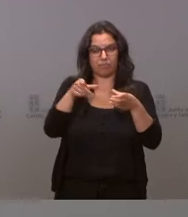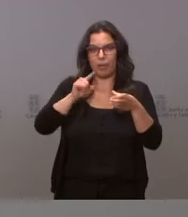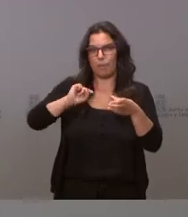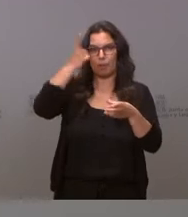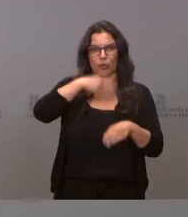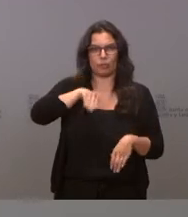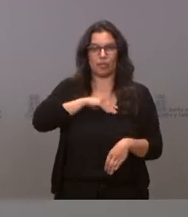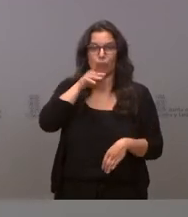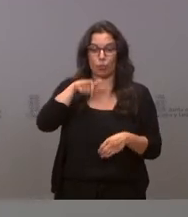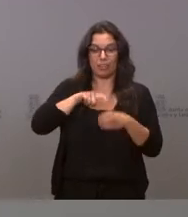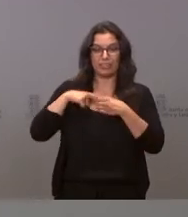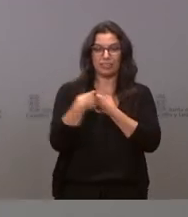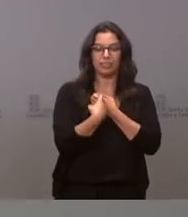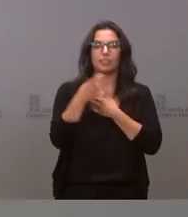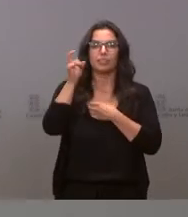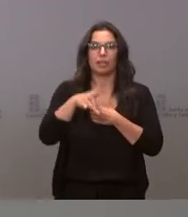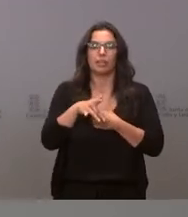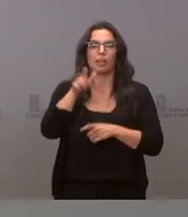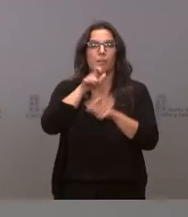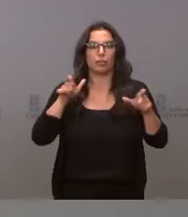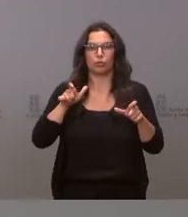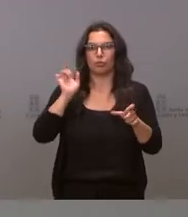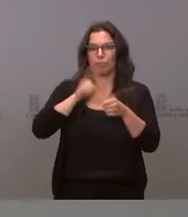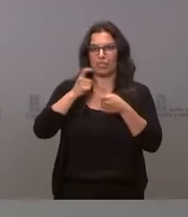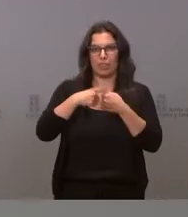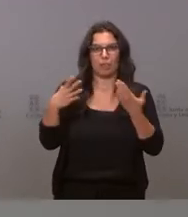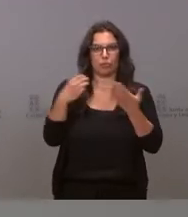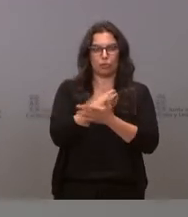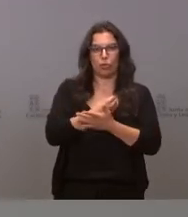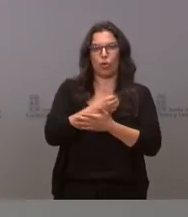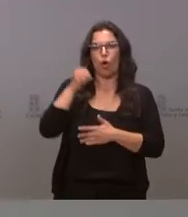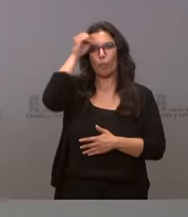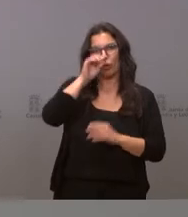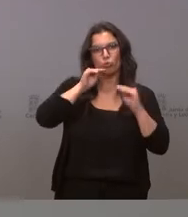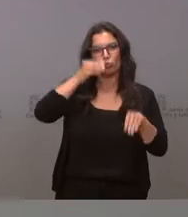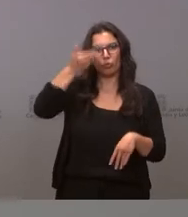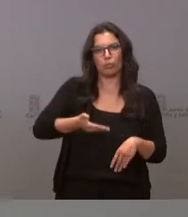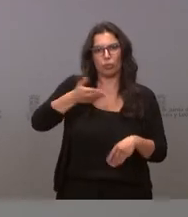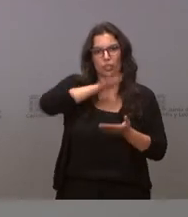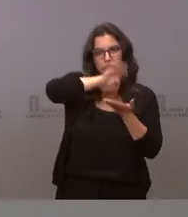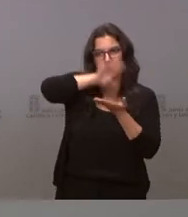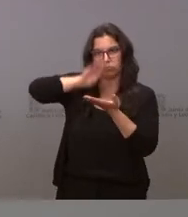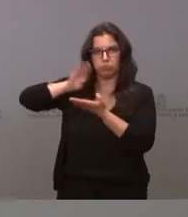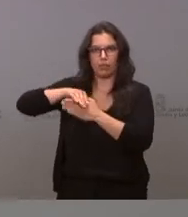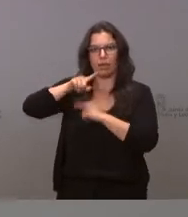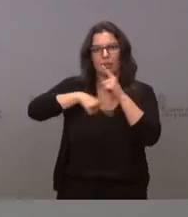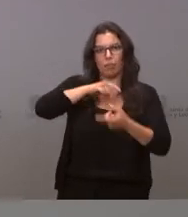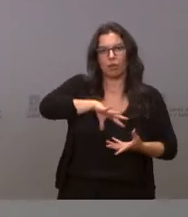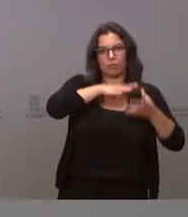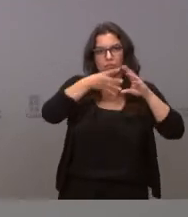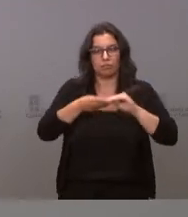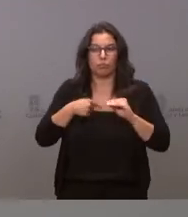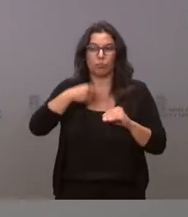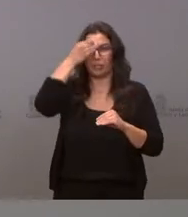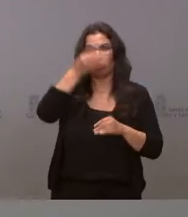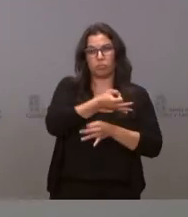porque están representados todos los actores principales que han de ser tenidos en cuenta para poder desarrollar, yo creo que